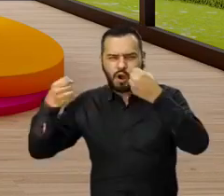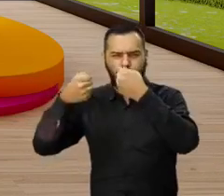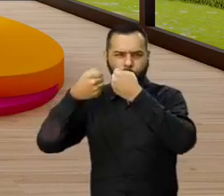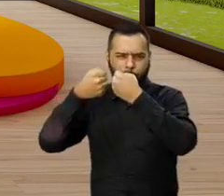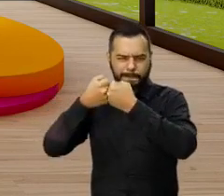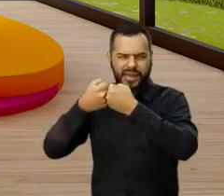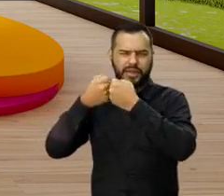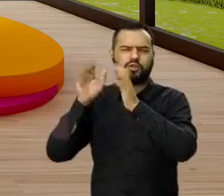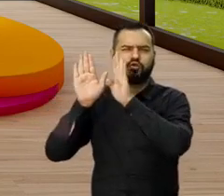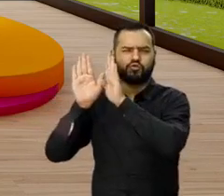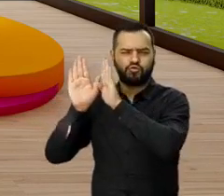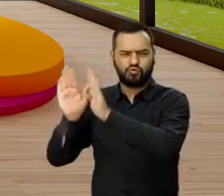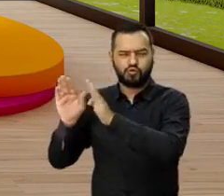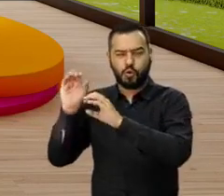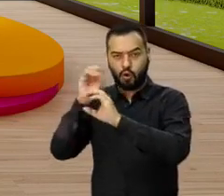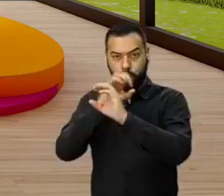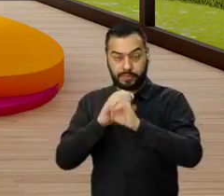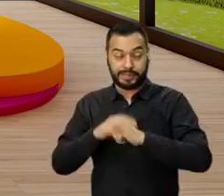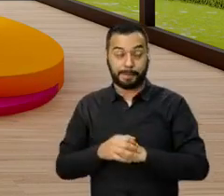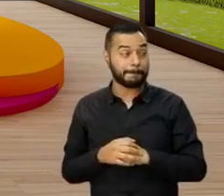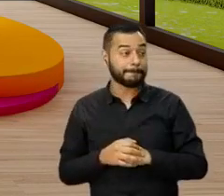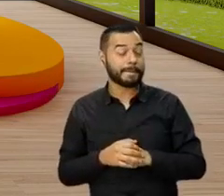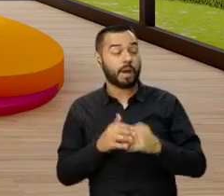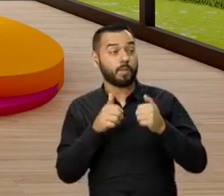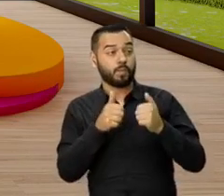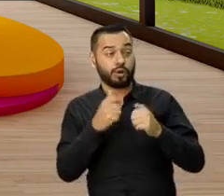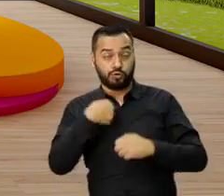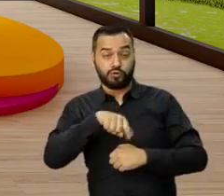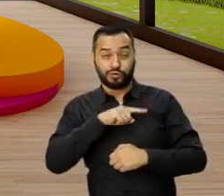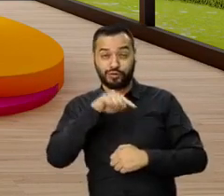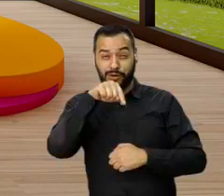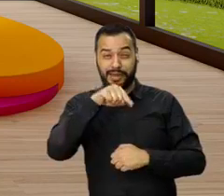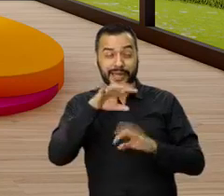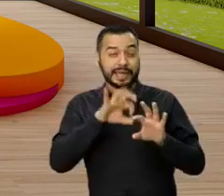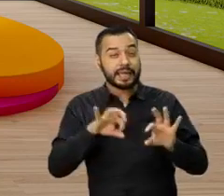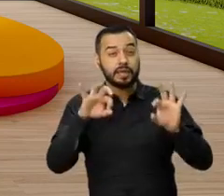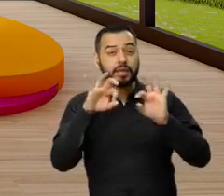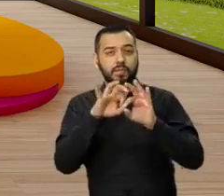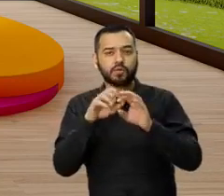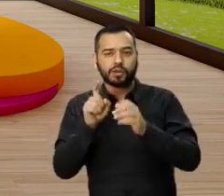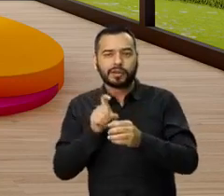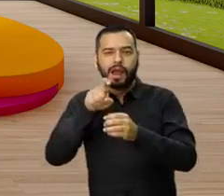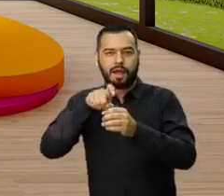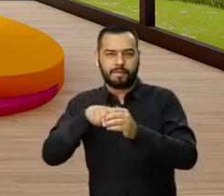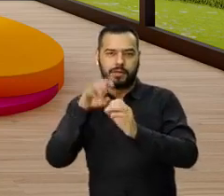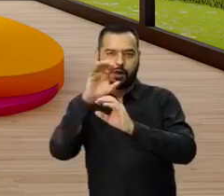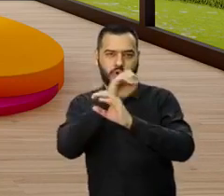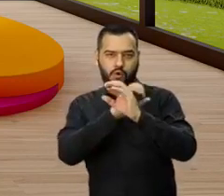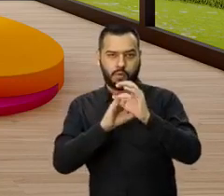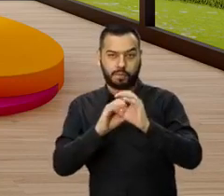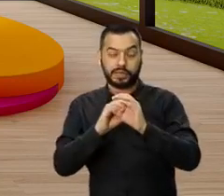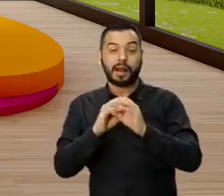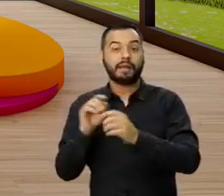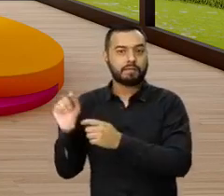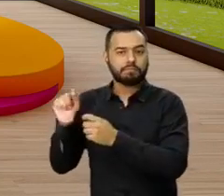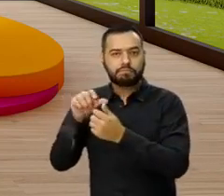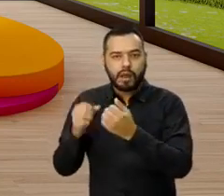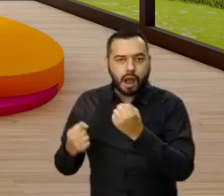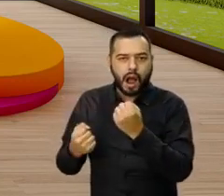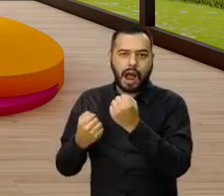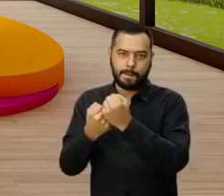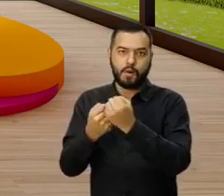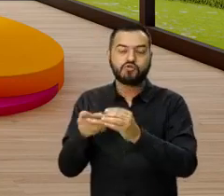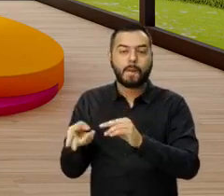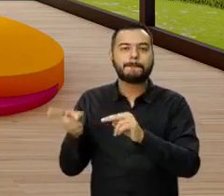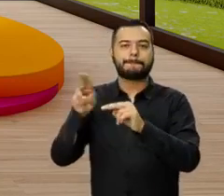Compensar? Bueno, nosotros aquí lo importante es que estén afiliados a la caja de compensación y tienen un beneficio. Ese